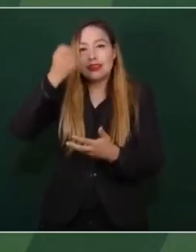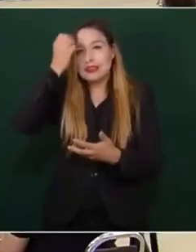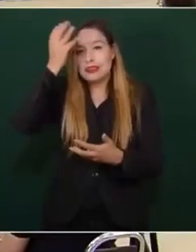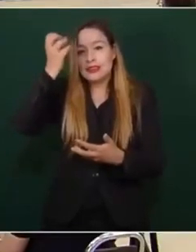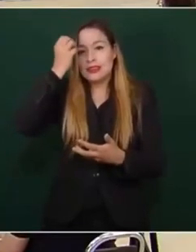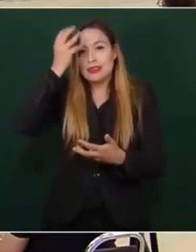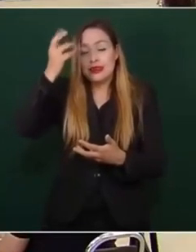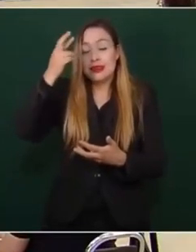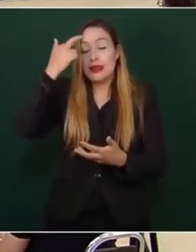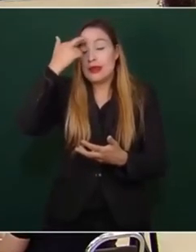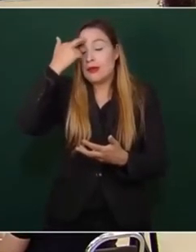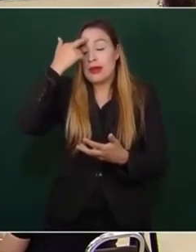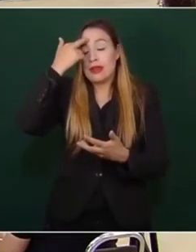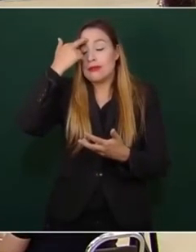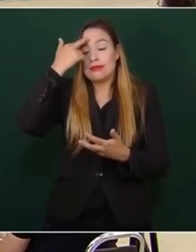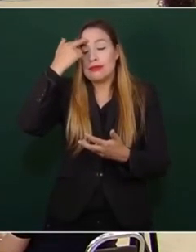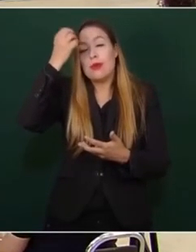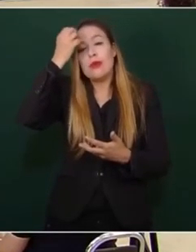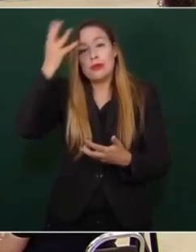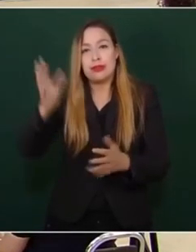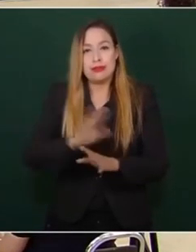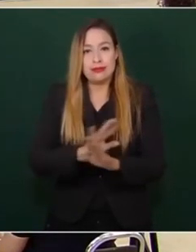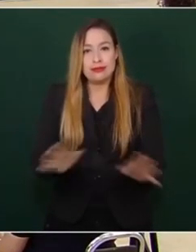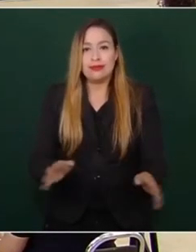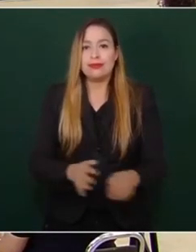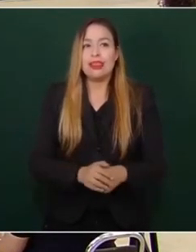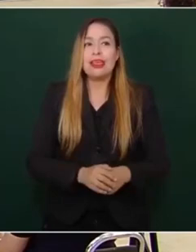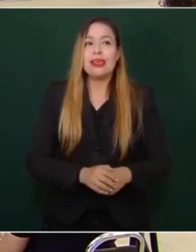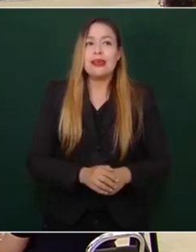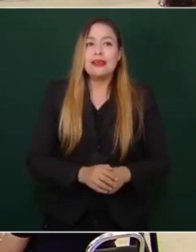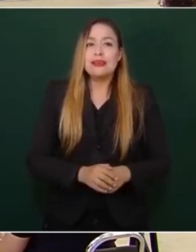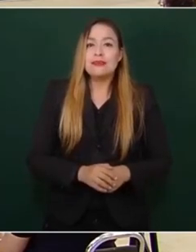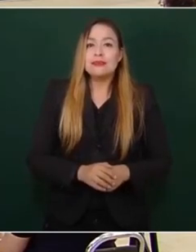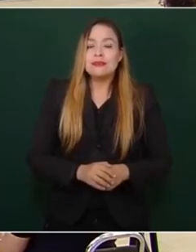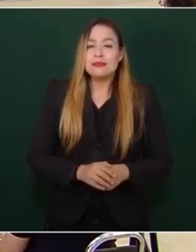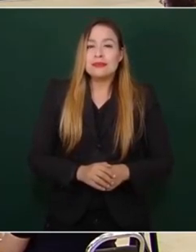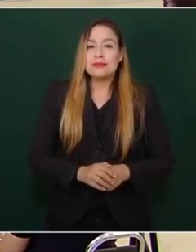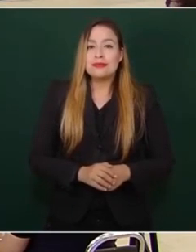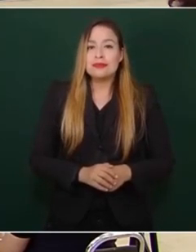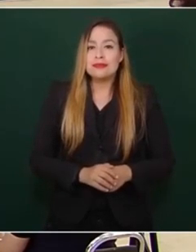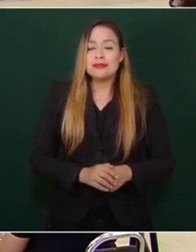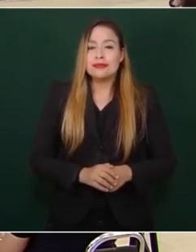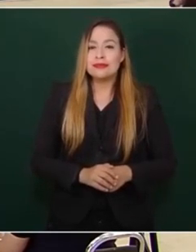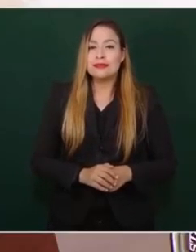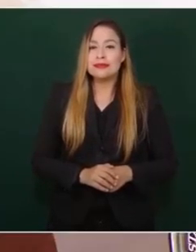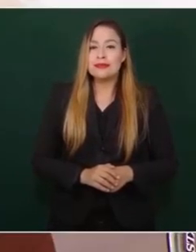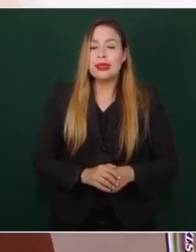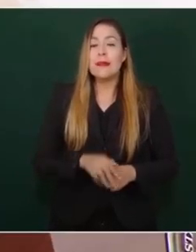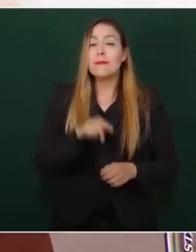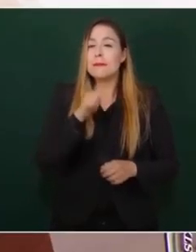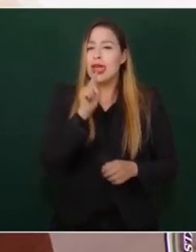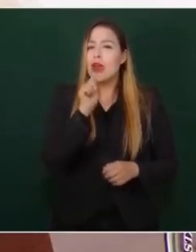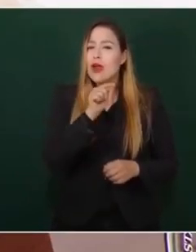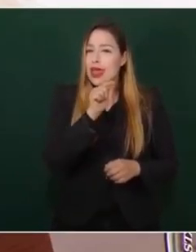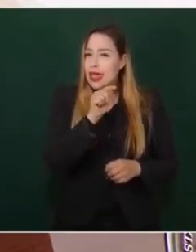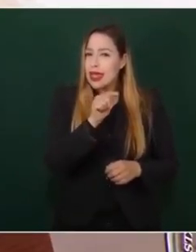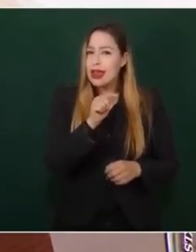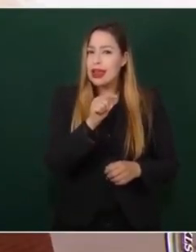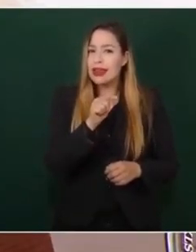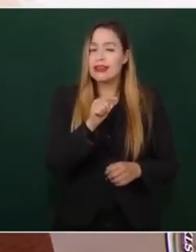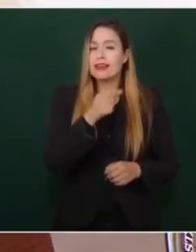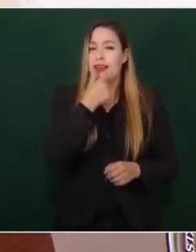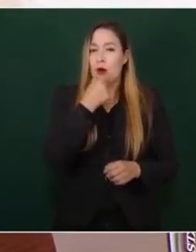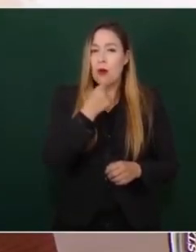permite recordar, pero cuenta todos los horrores y cuentan cómo